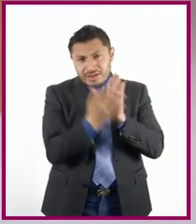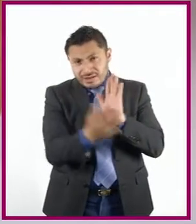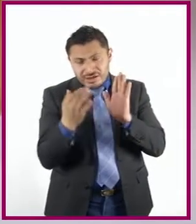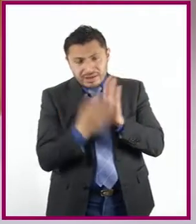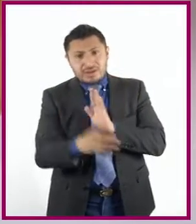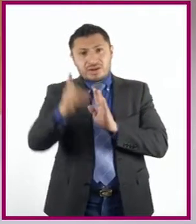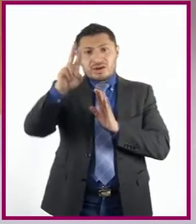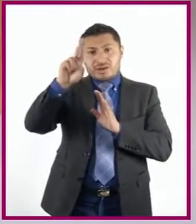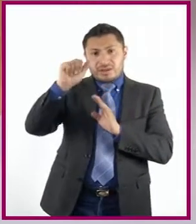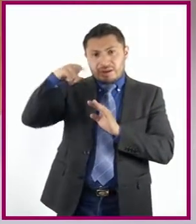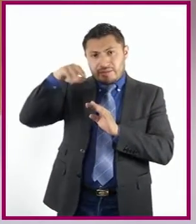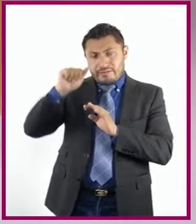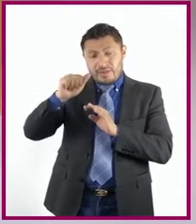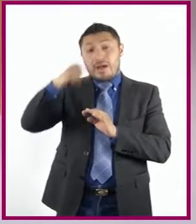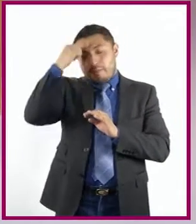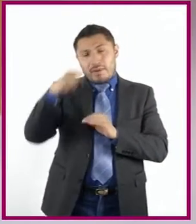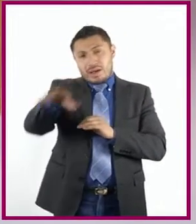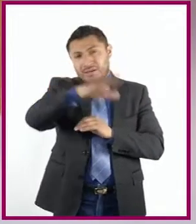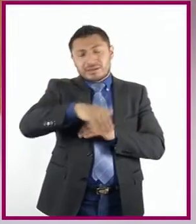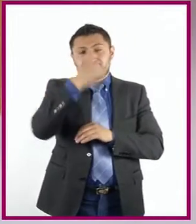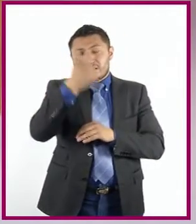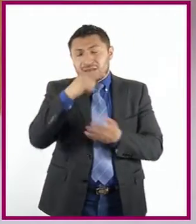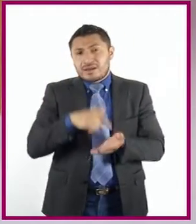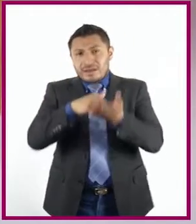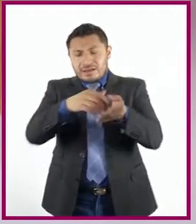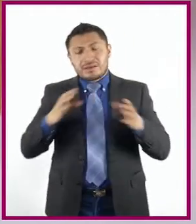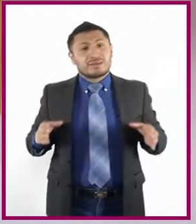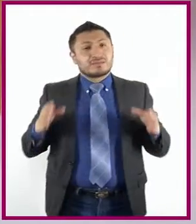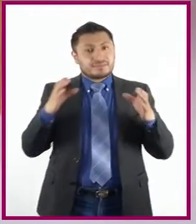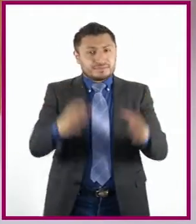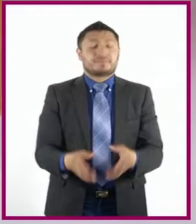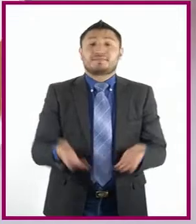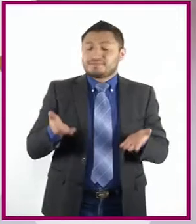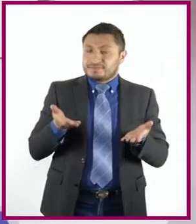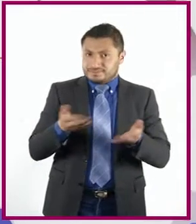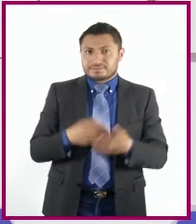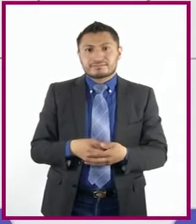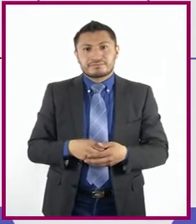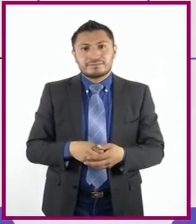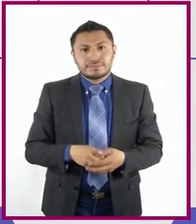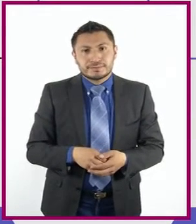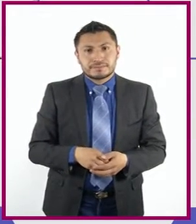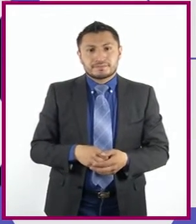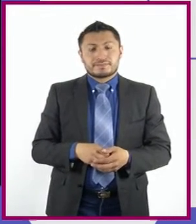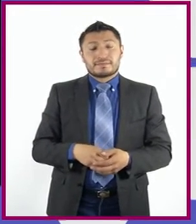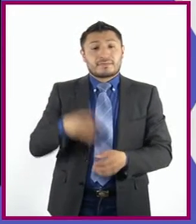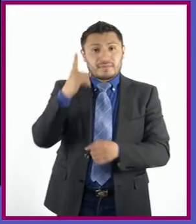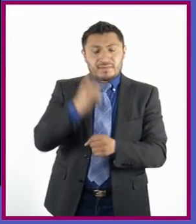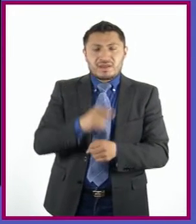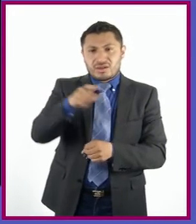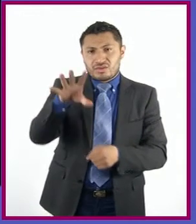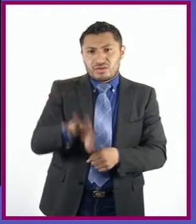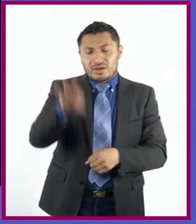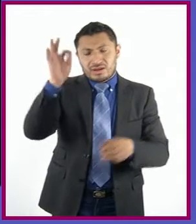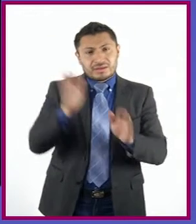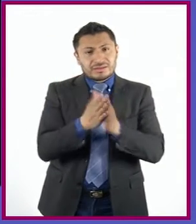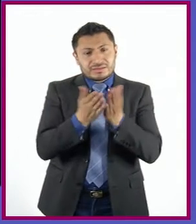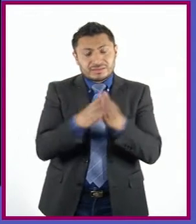alumnas y alumnos puedan proponerlo en sus comunidades? ¡Corre video! Primero eliges una obra.